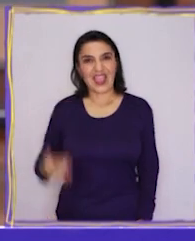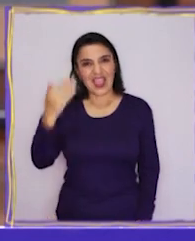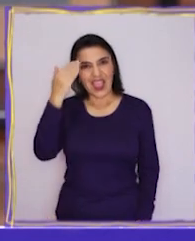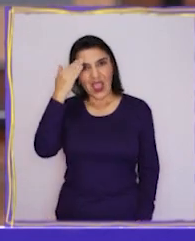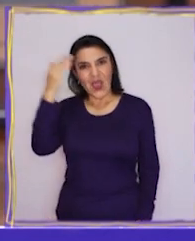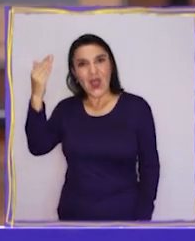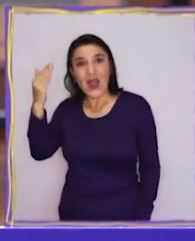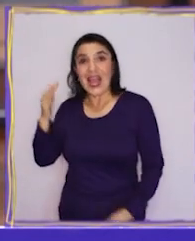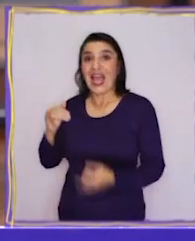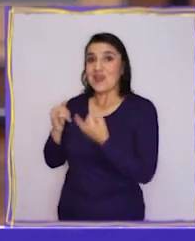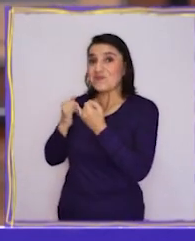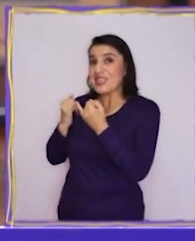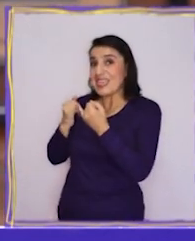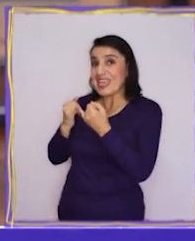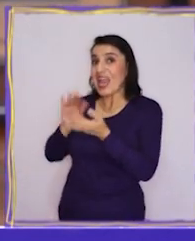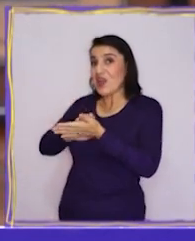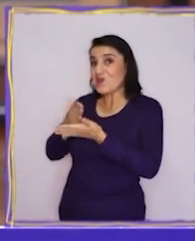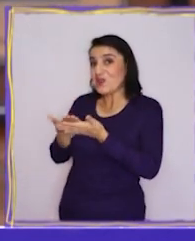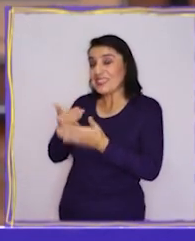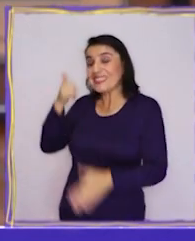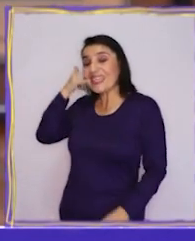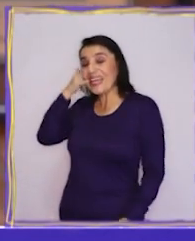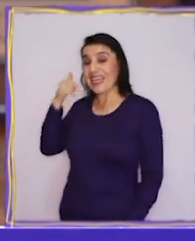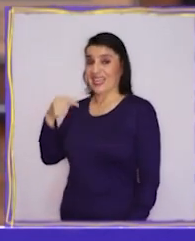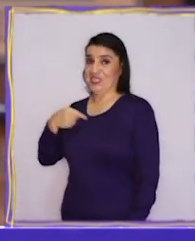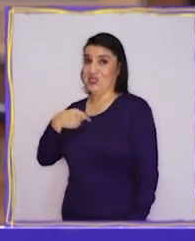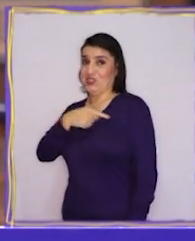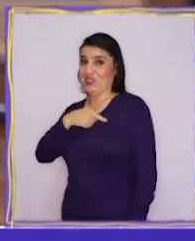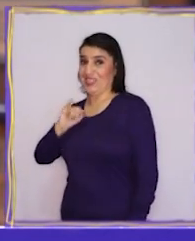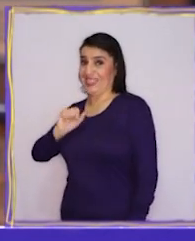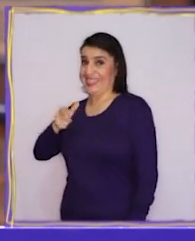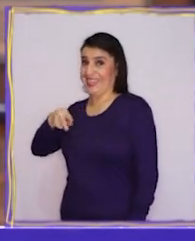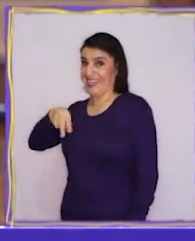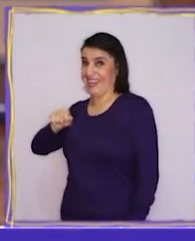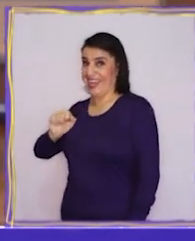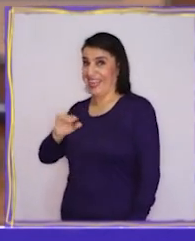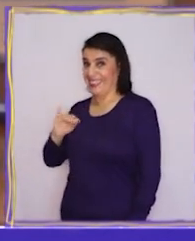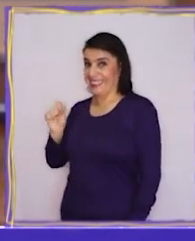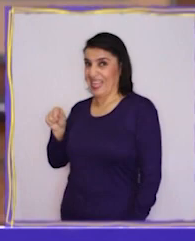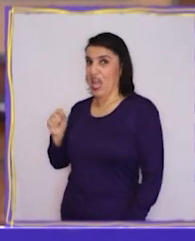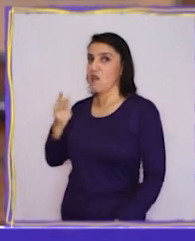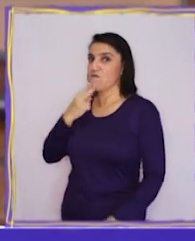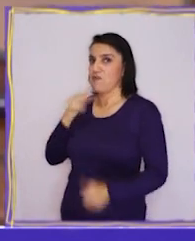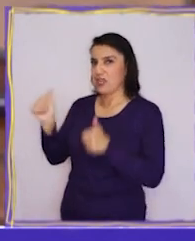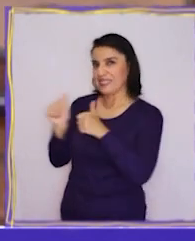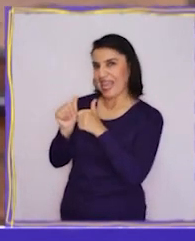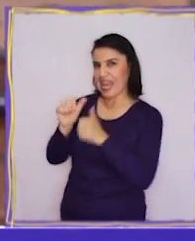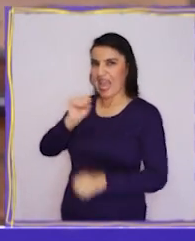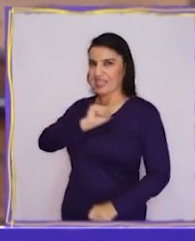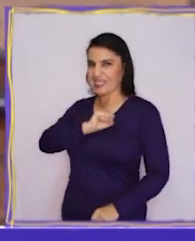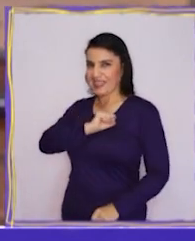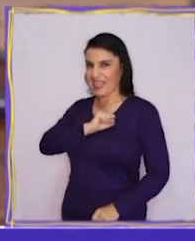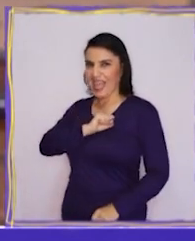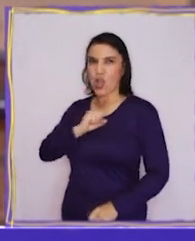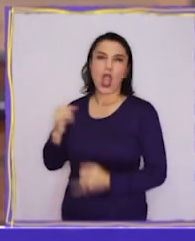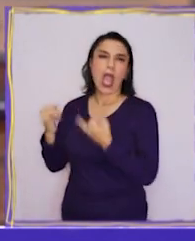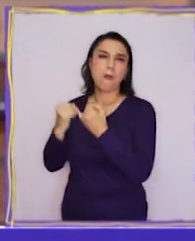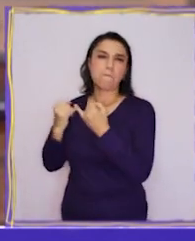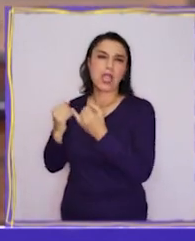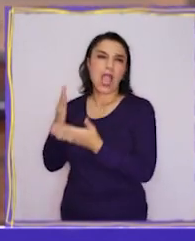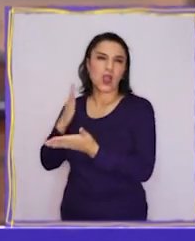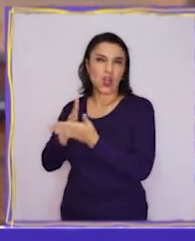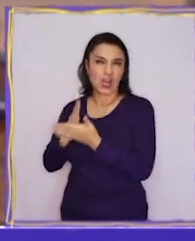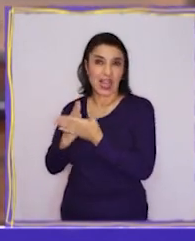Hola amiga, ¿cómo estás? Ah, Soy Ignacia, la que vive cerca de ti en Santiago. Somos amigas desde el